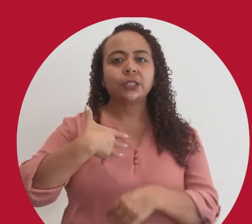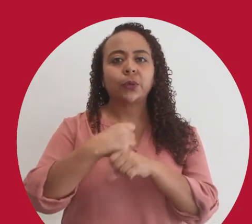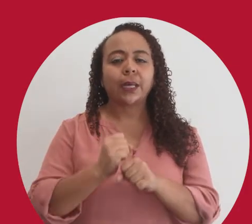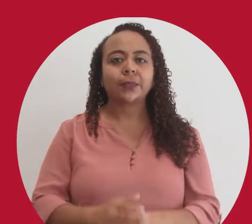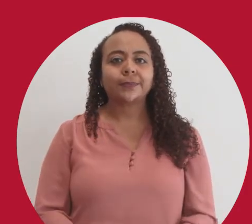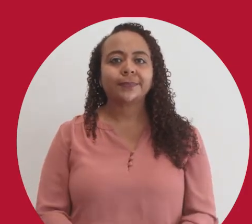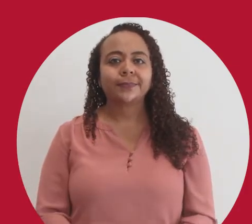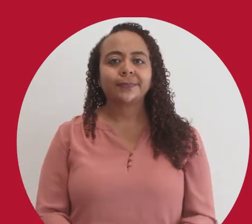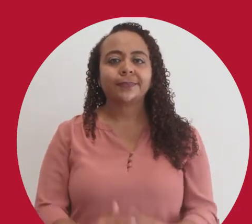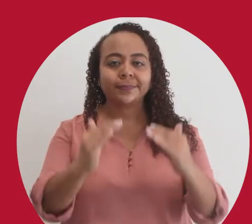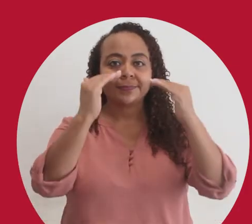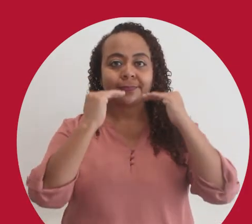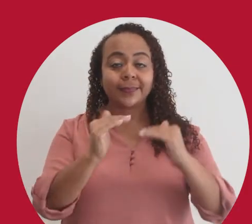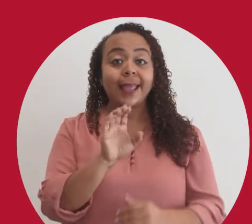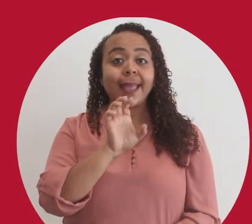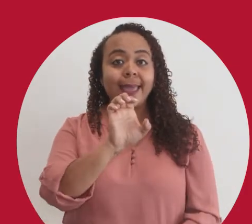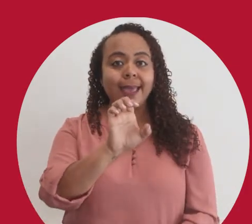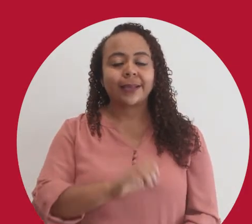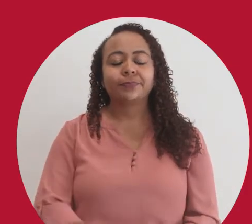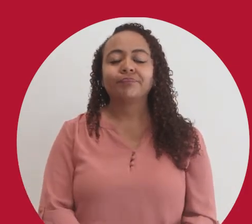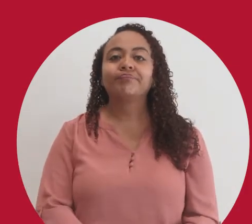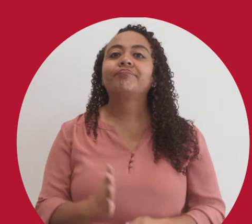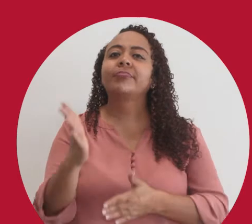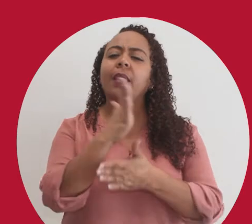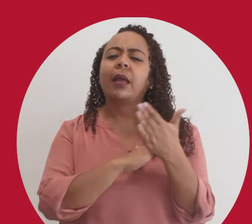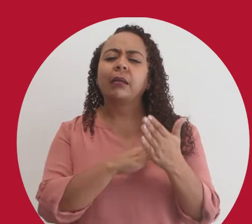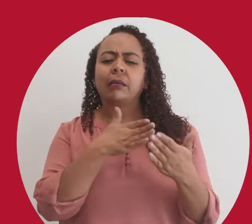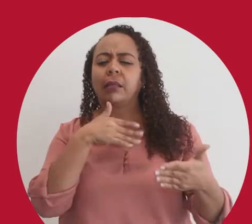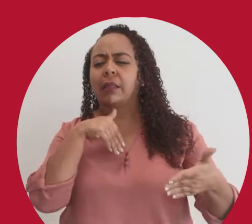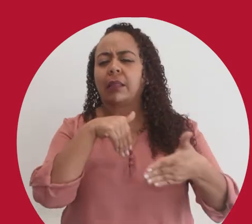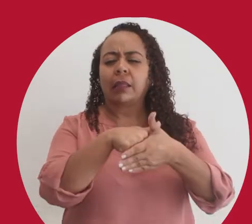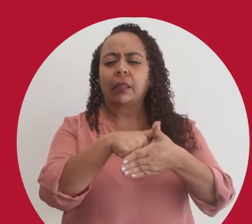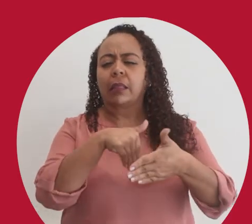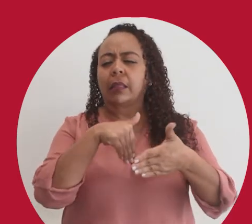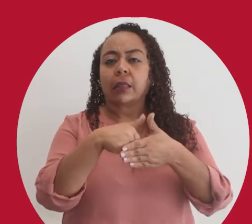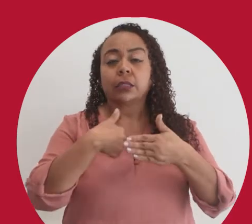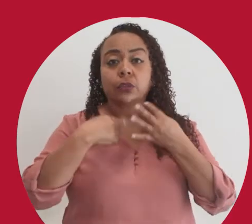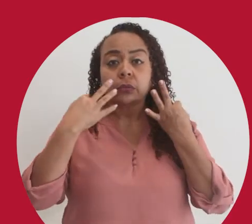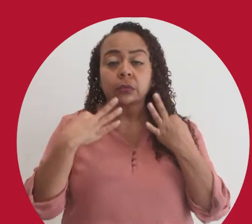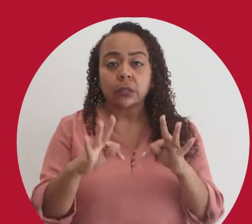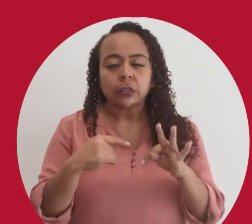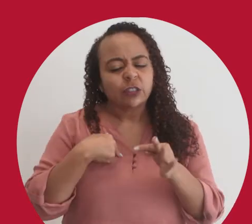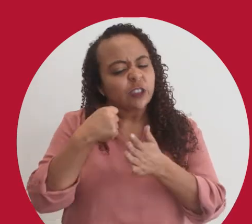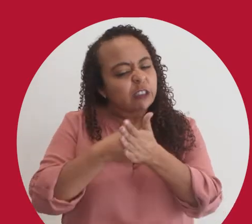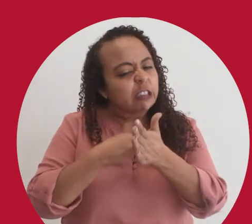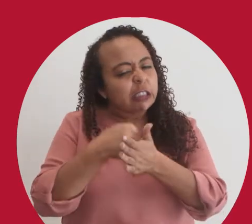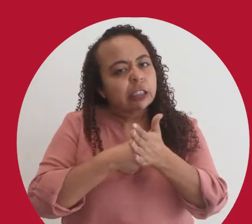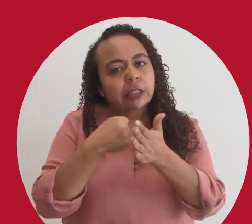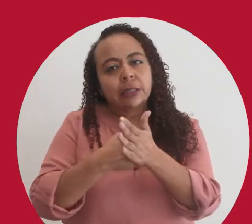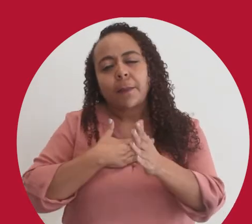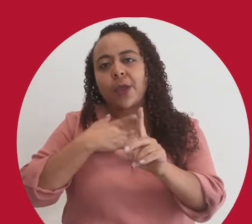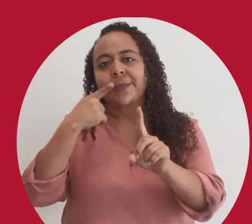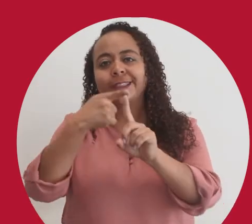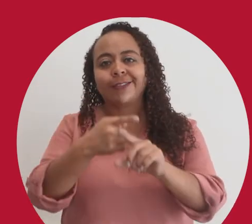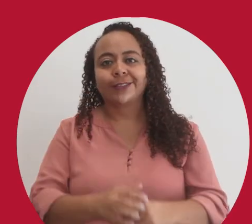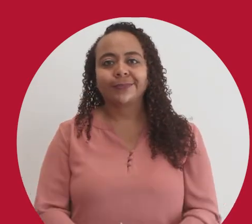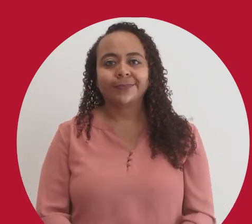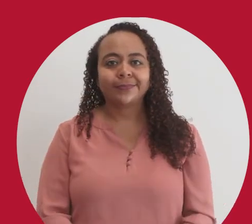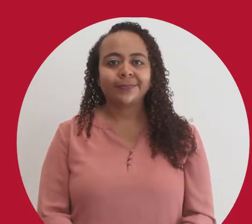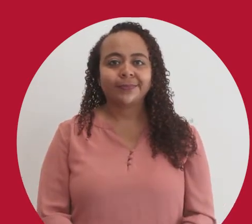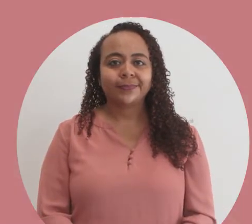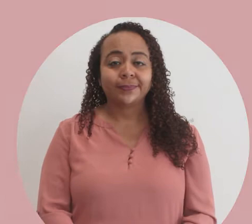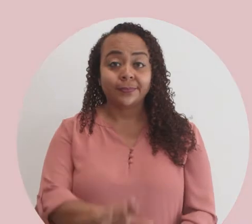promesas que hago. E. Cuando algo se interpone en lo que estoy tratando de hacer, persisto en mi